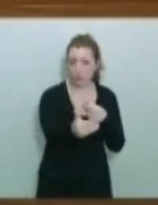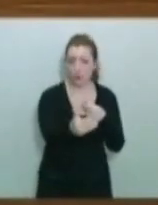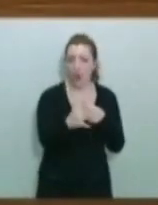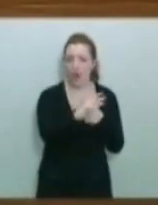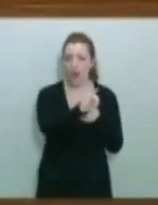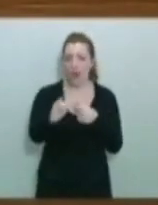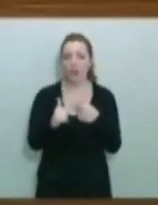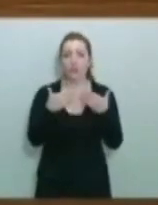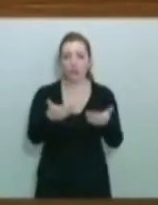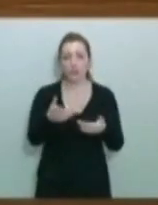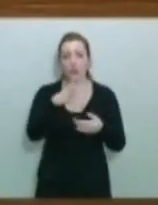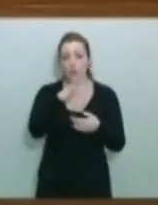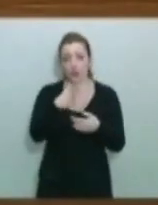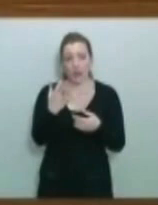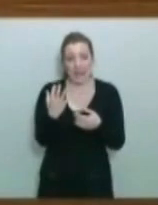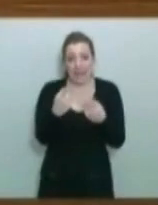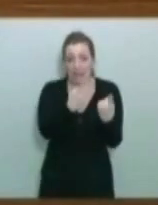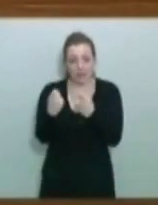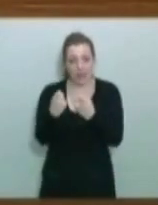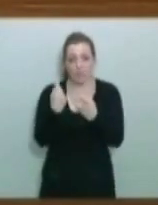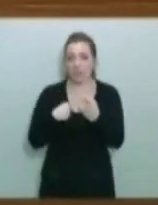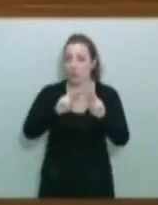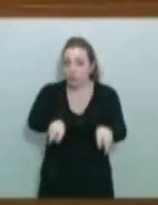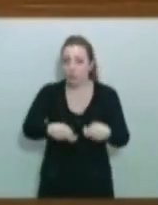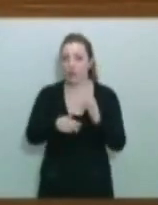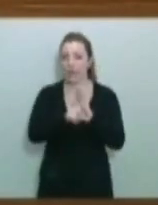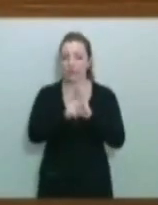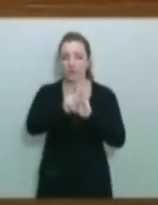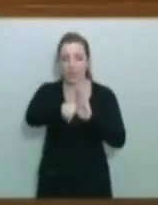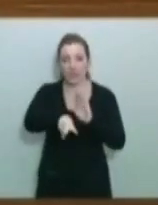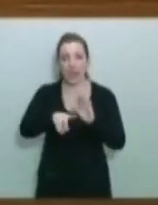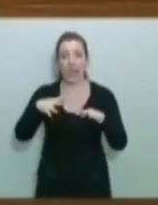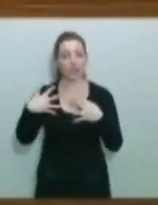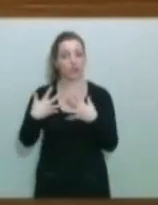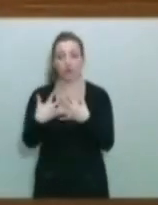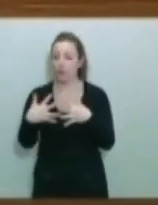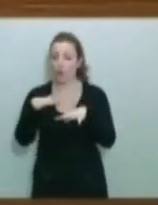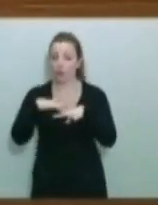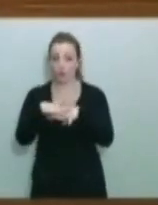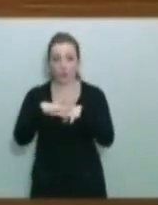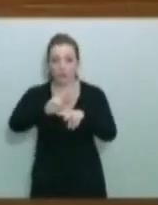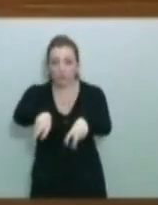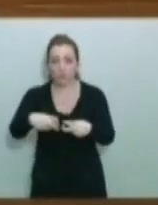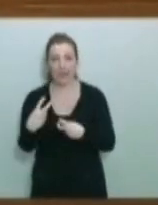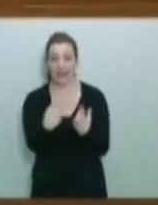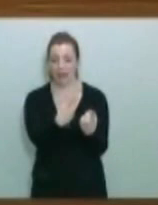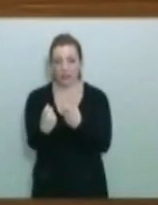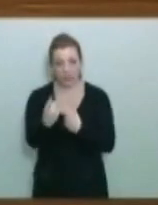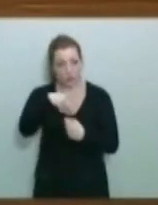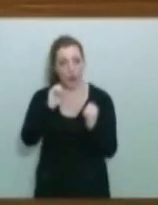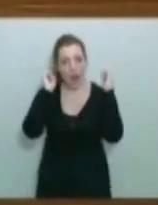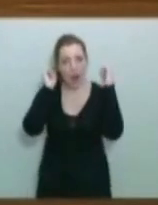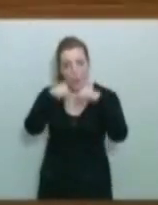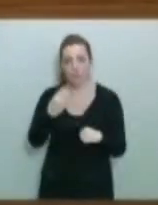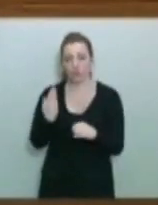necesita reformas legislativas, necesita reformas estructurales, necesita que se cambie esa estructura. Estamos de acuerdo con eso, hemos